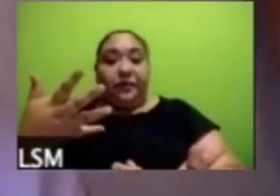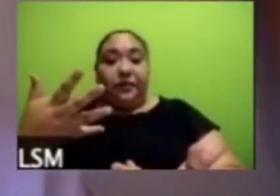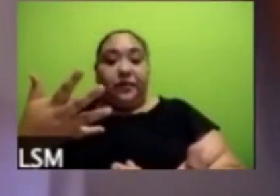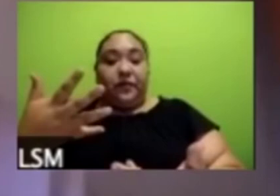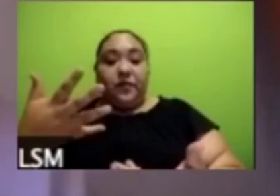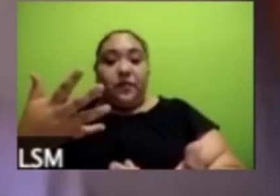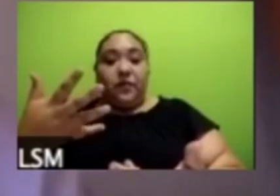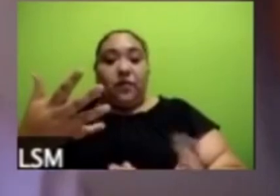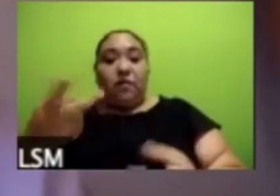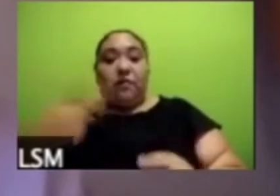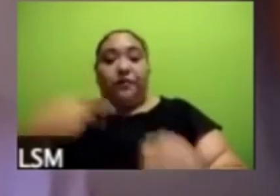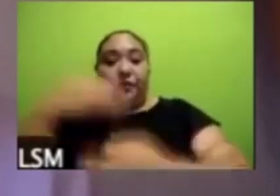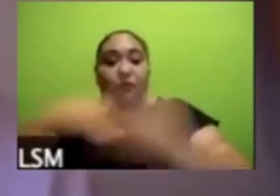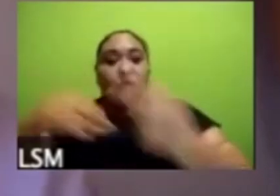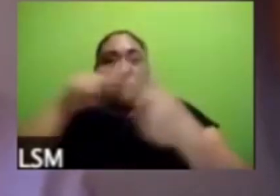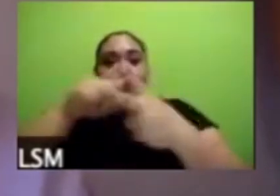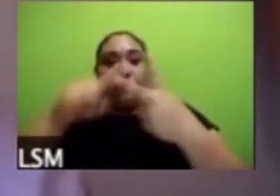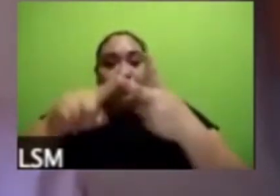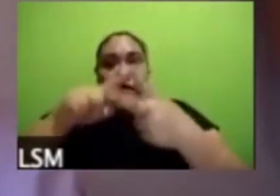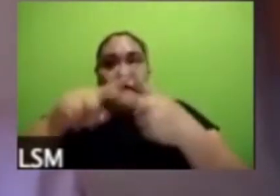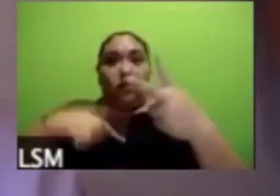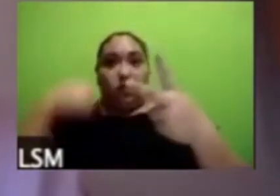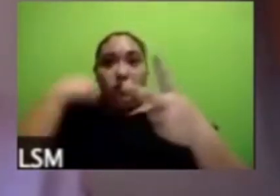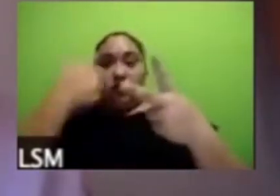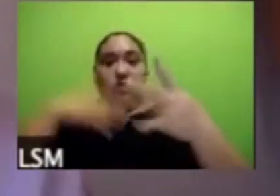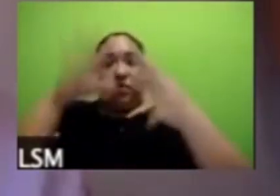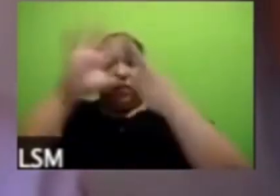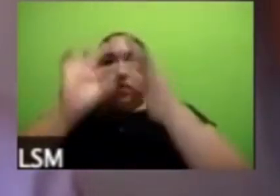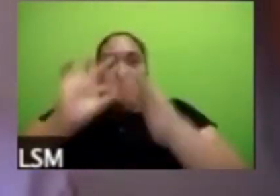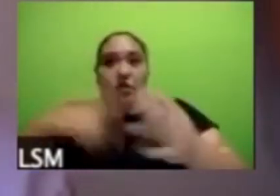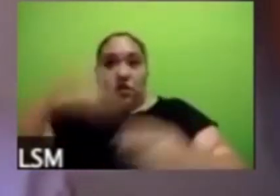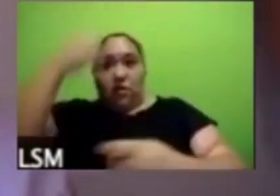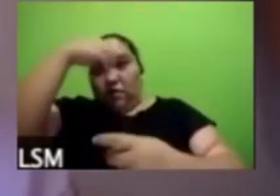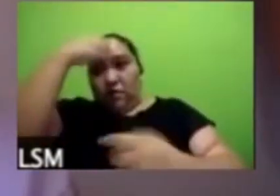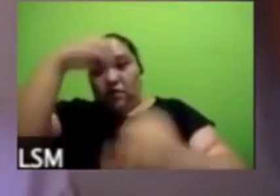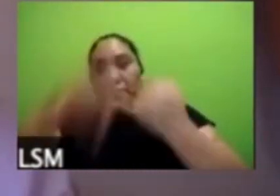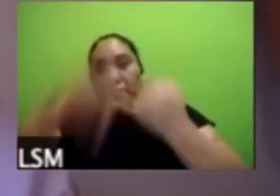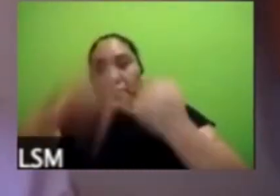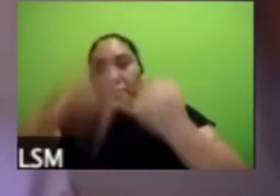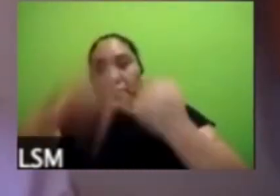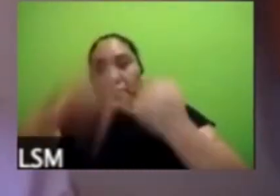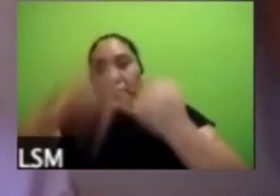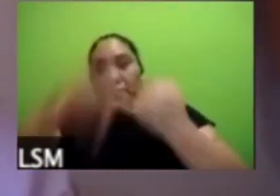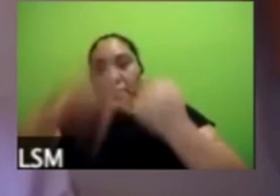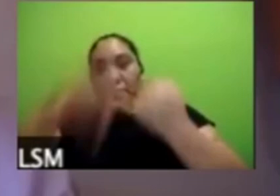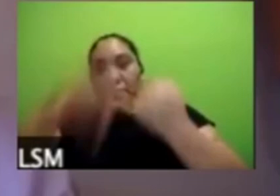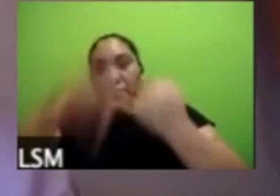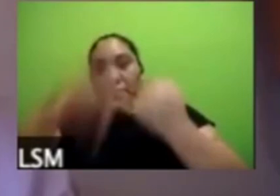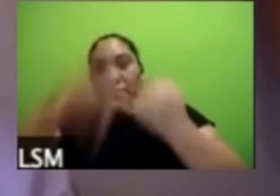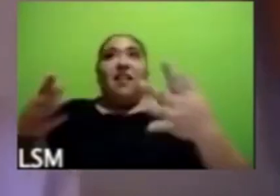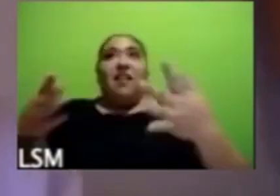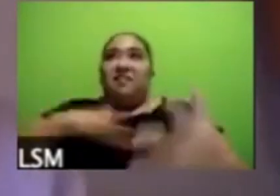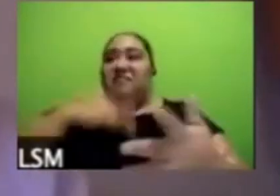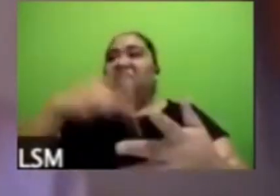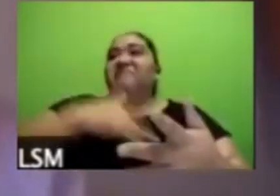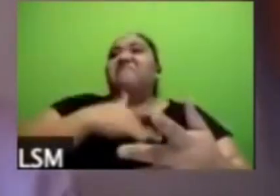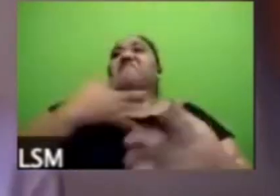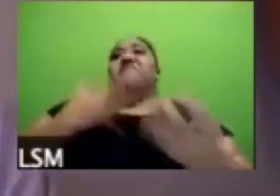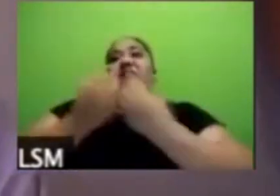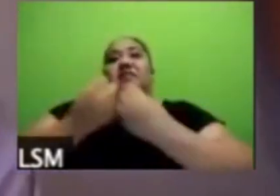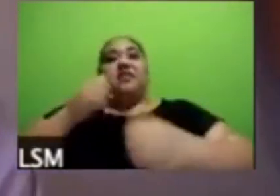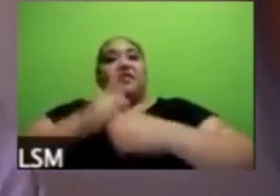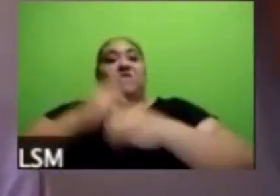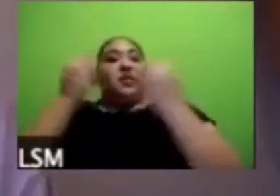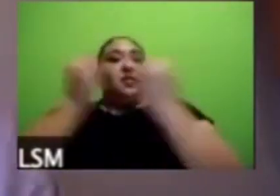puntos en los que quisiera referirme y pedirles su opinión final sobre este ánimo social y también quizá porque no solo recogen